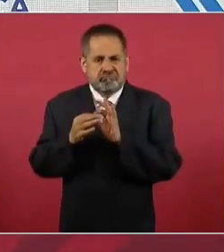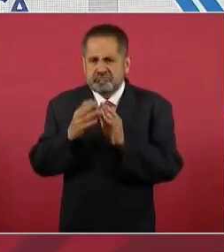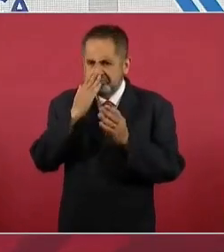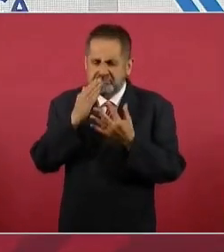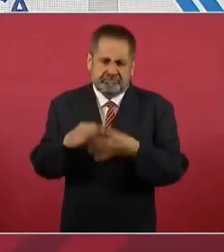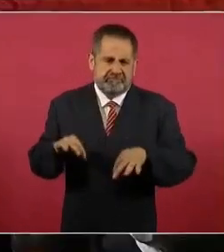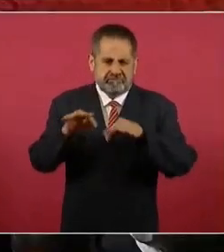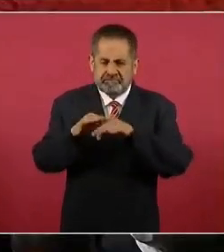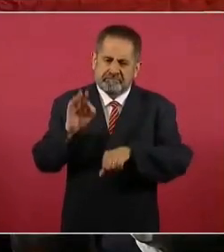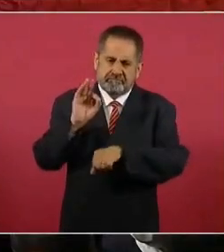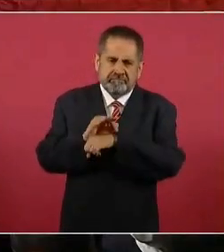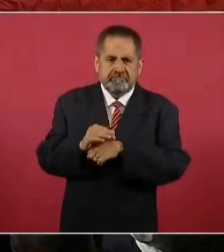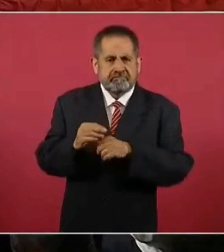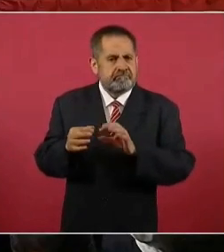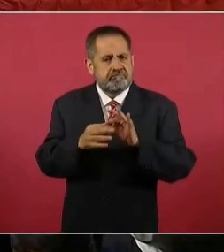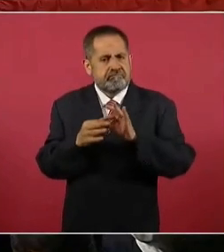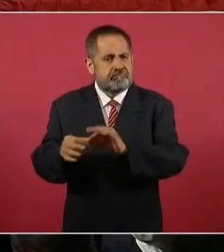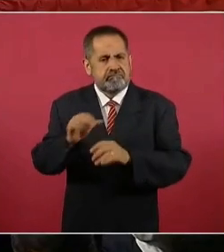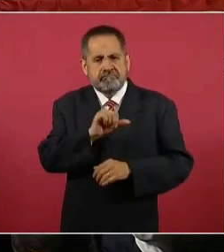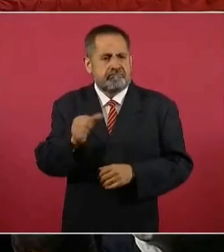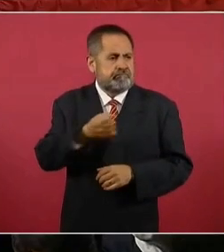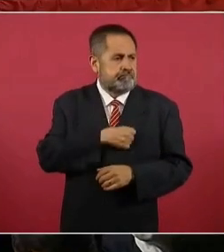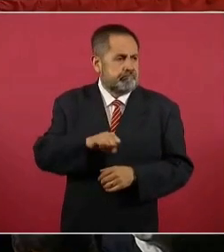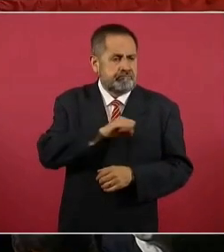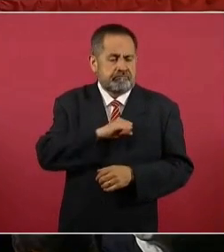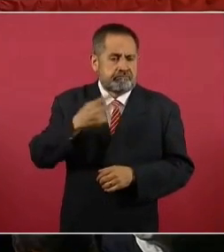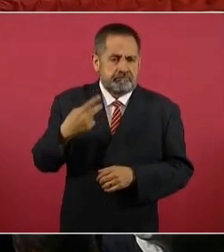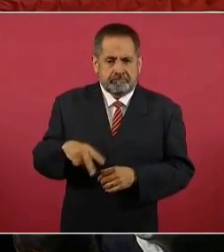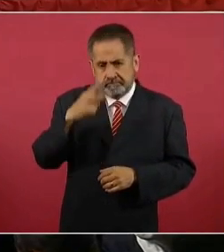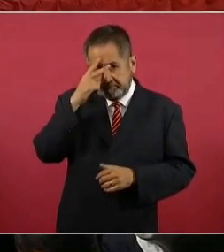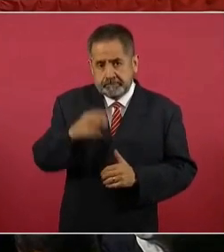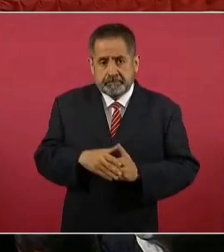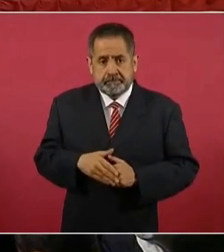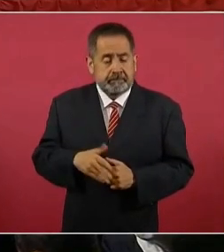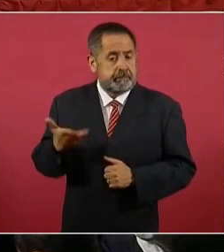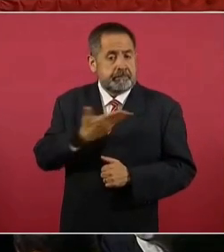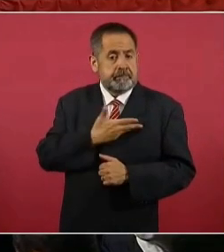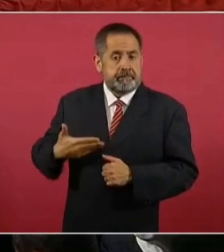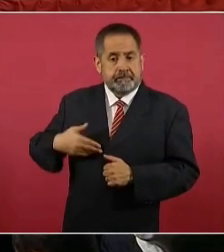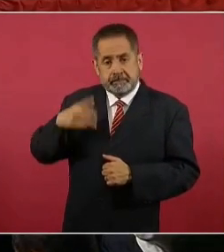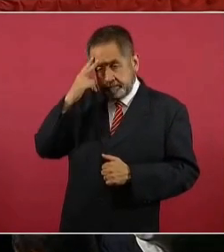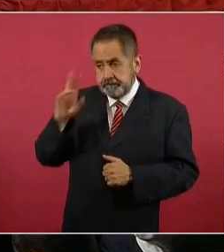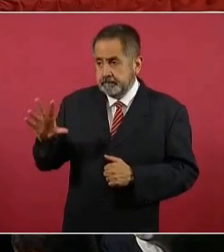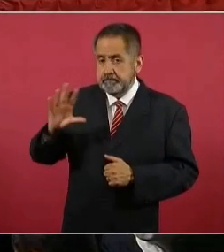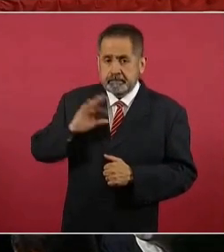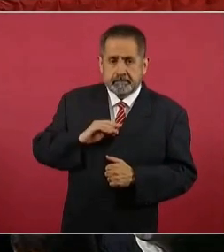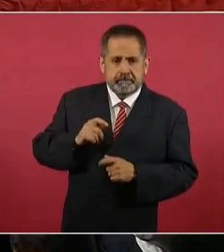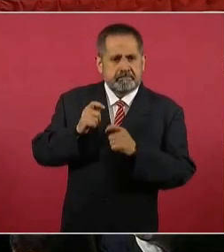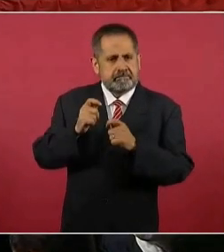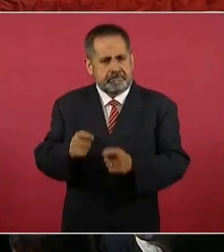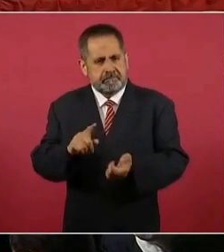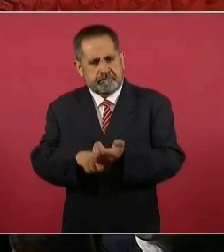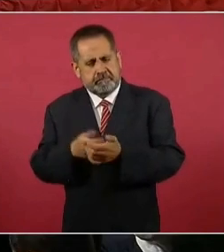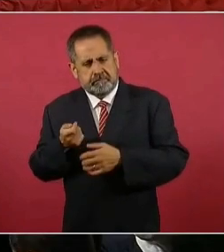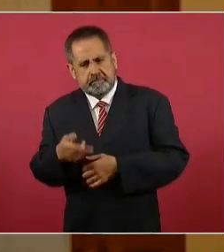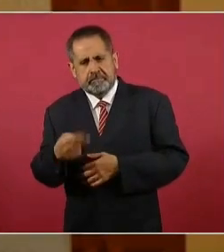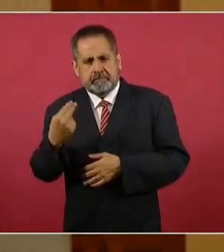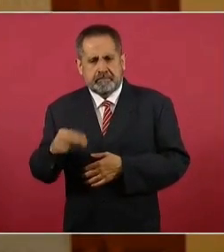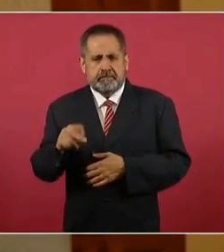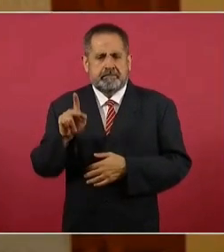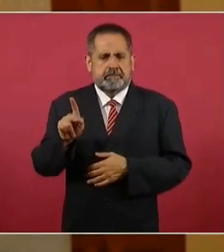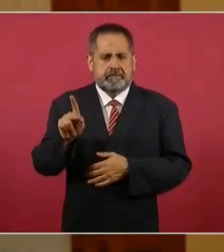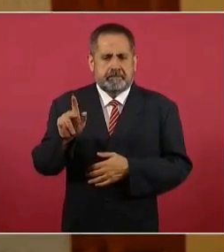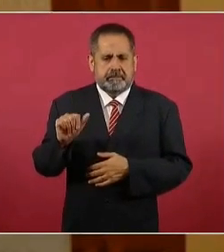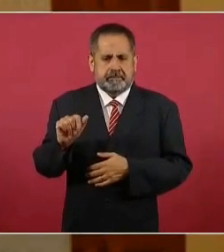importante en favor de la salud pública de nuestro país. El presidente de la república la nombró patria y resume